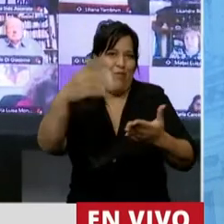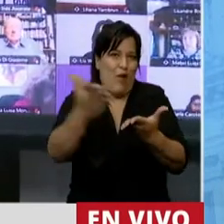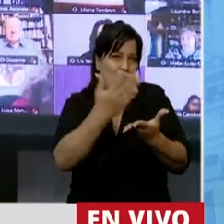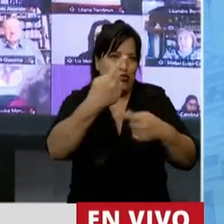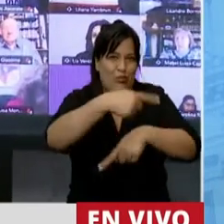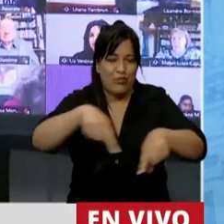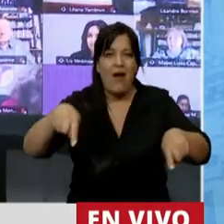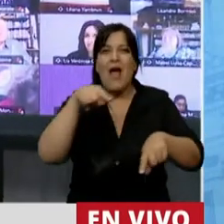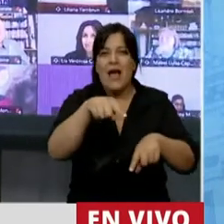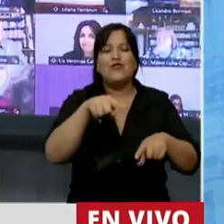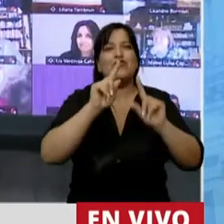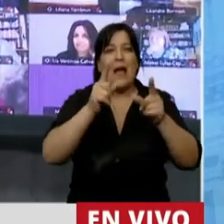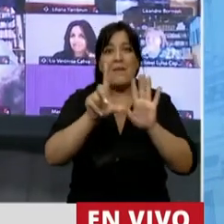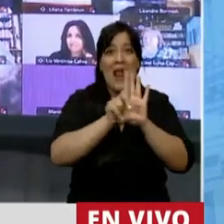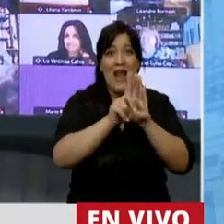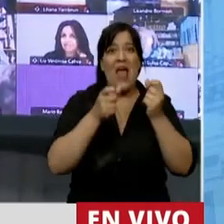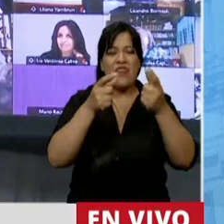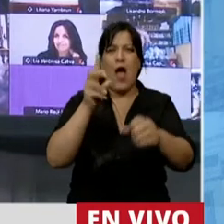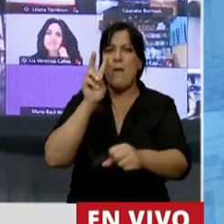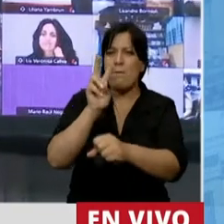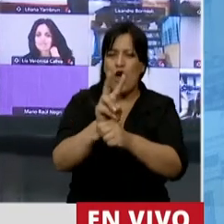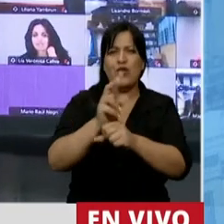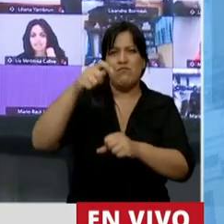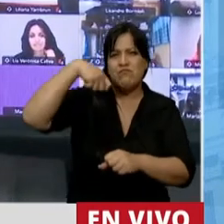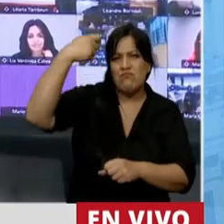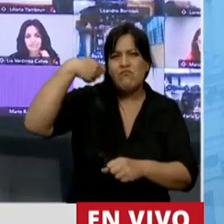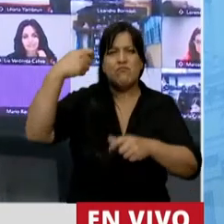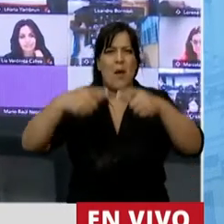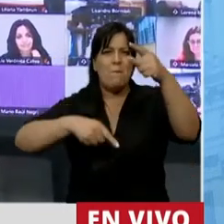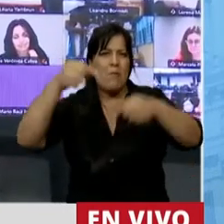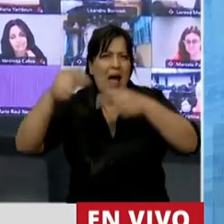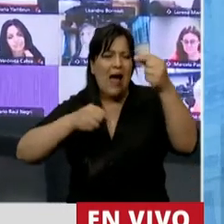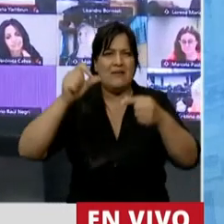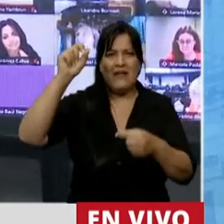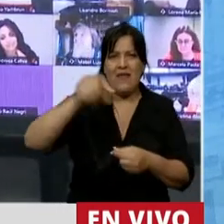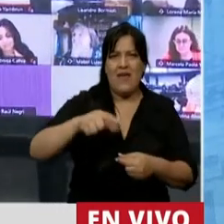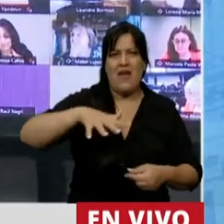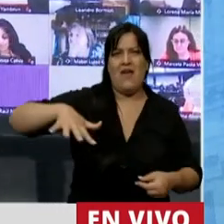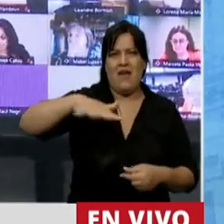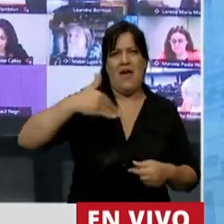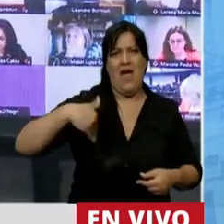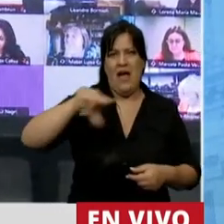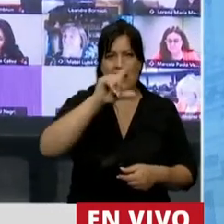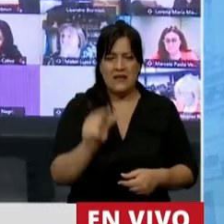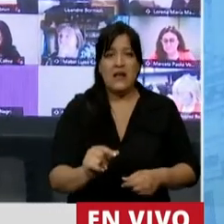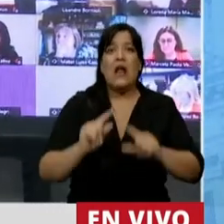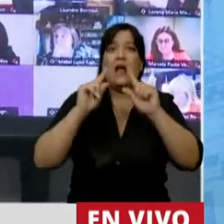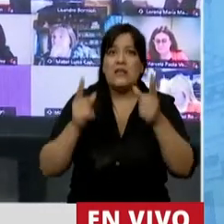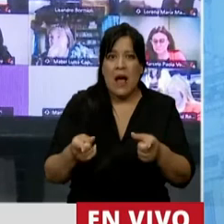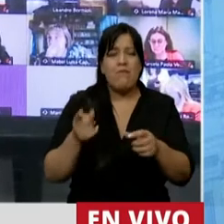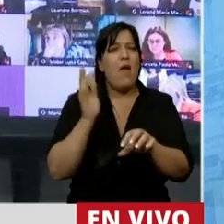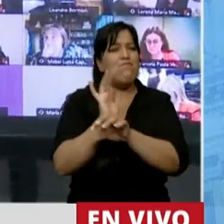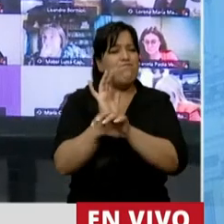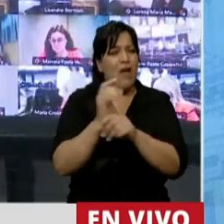un manto protector para la flora, para la fauna de nuestro territorio. Pero también significa